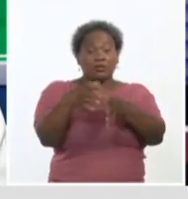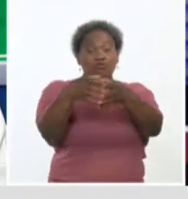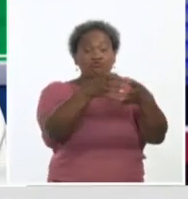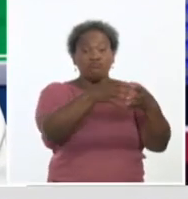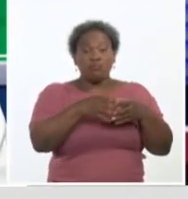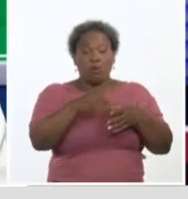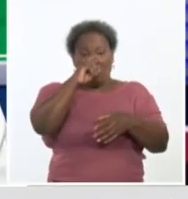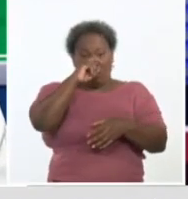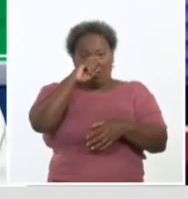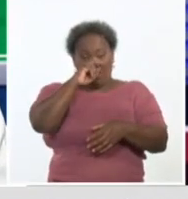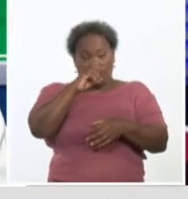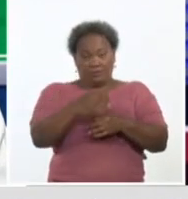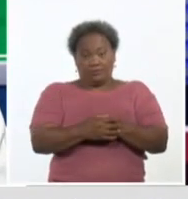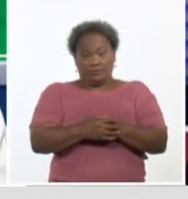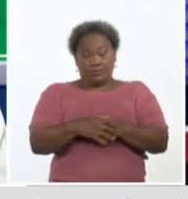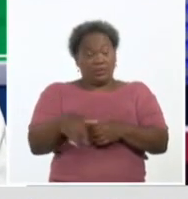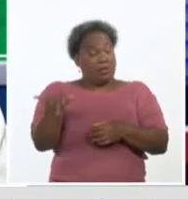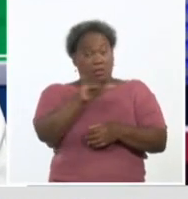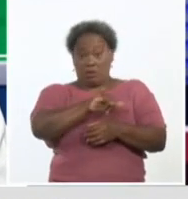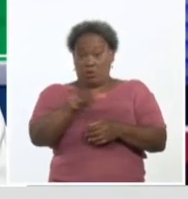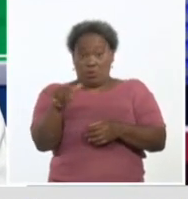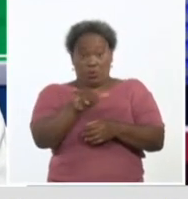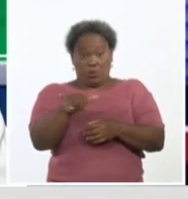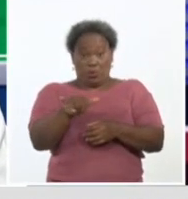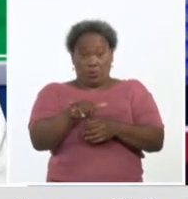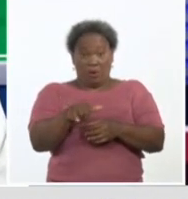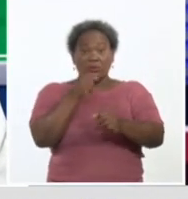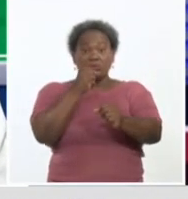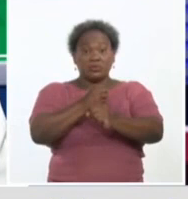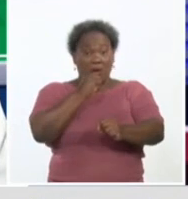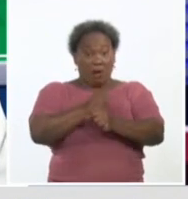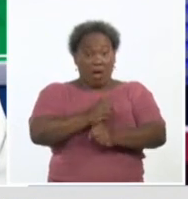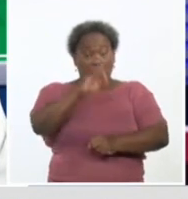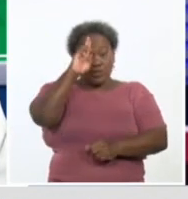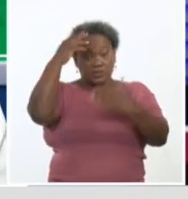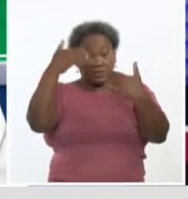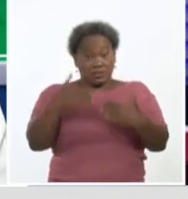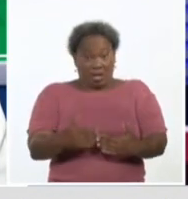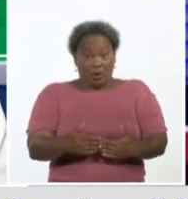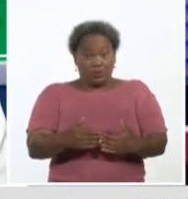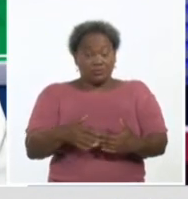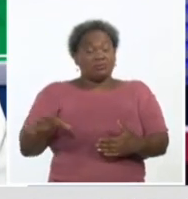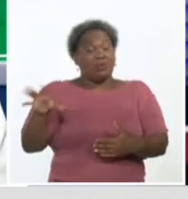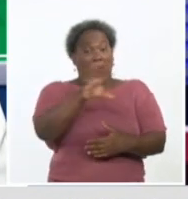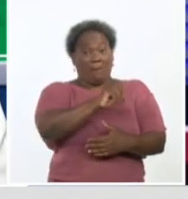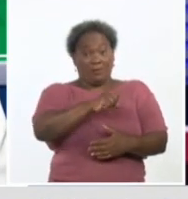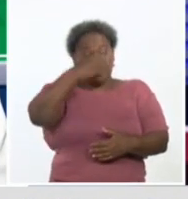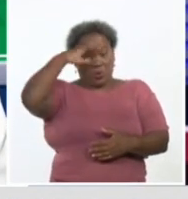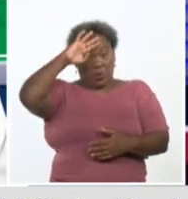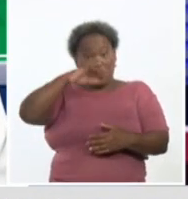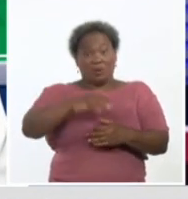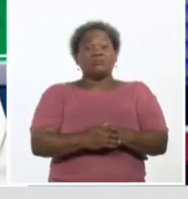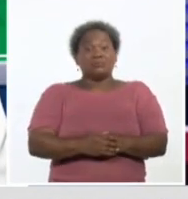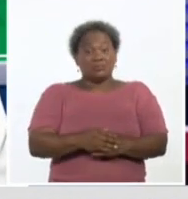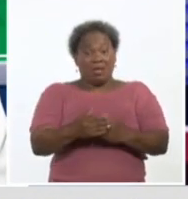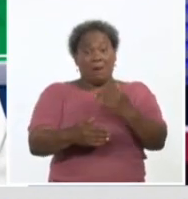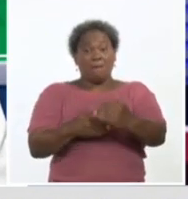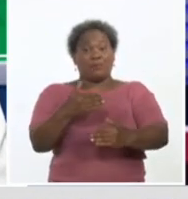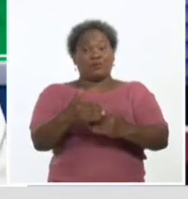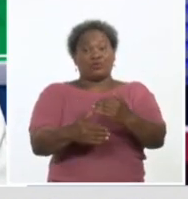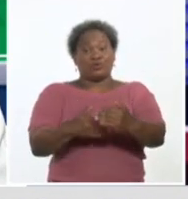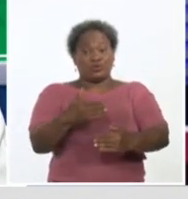Está también ocurriendo la intervención sanitaria en trabajadores de la salud a nivel de todo el país. Esto es un proceso, como decía,